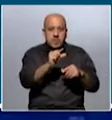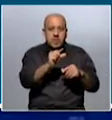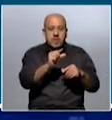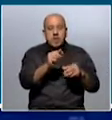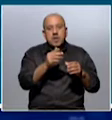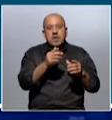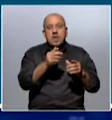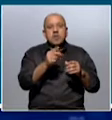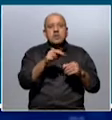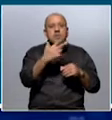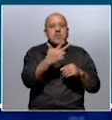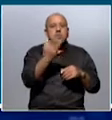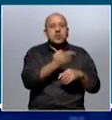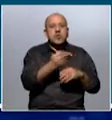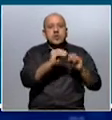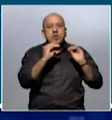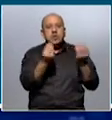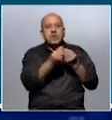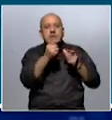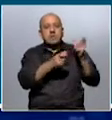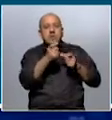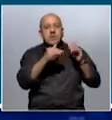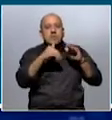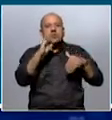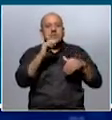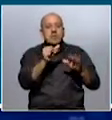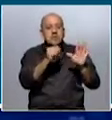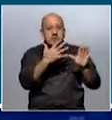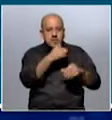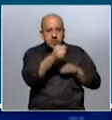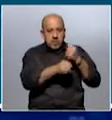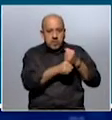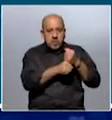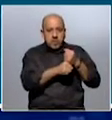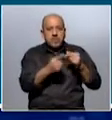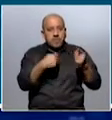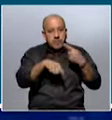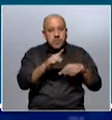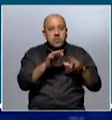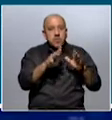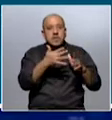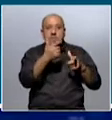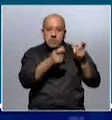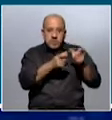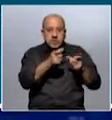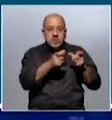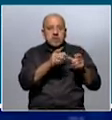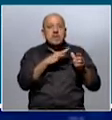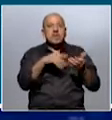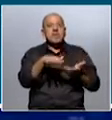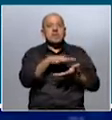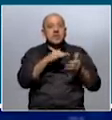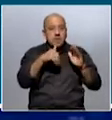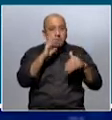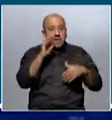Es un 3% del total de personas mayores de 65 años. Pero es cierto que es una población que es la que está en situación de